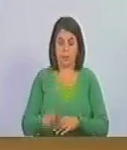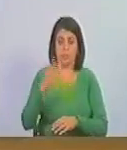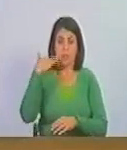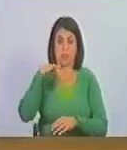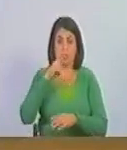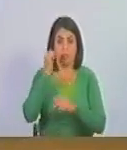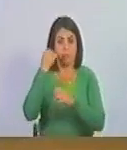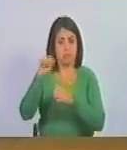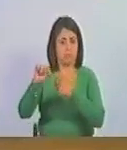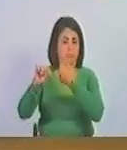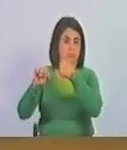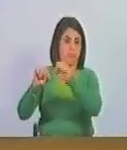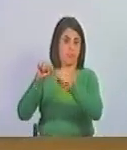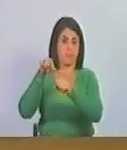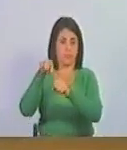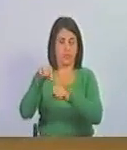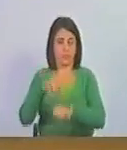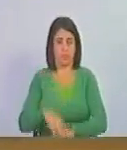siendo indiferente.